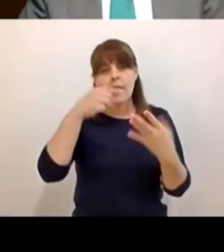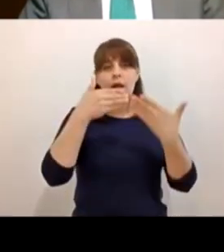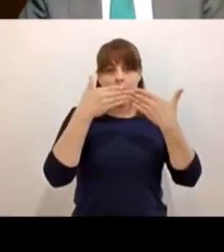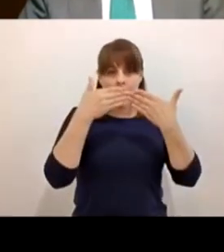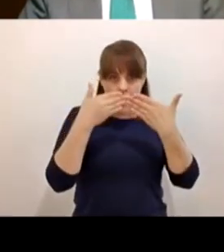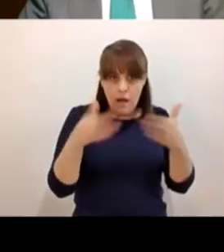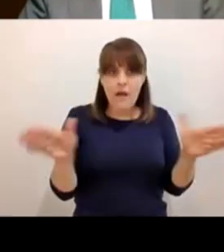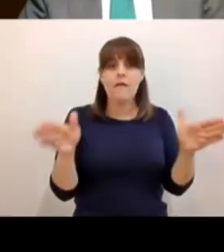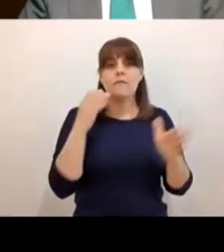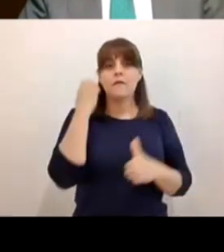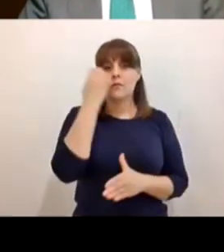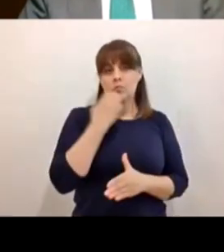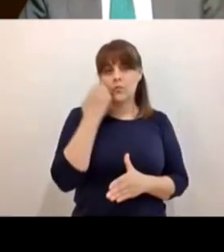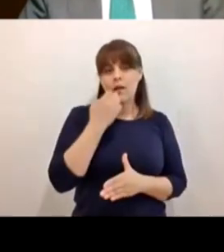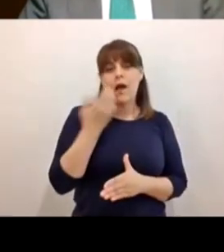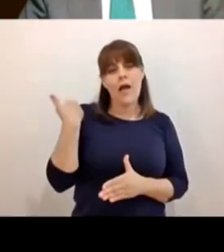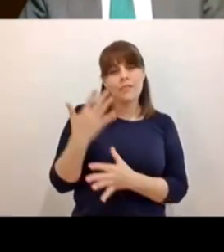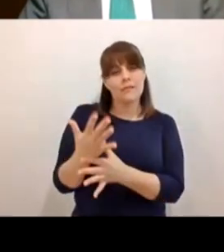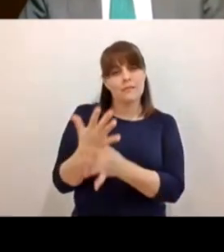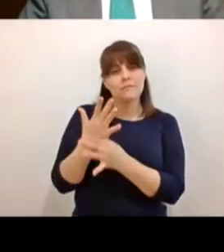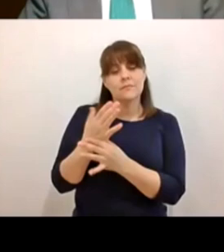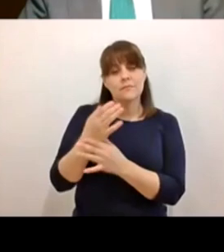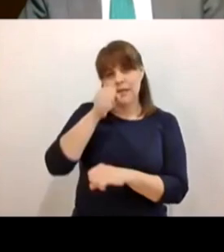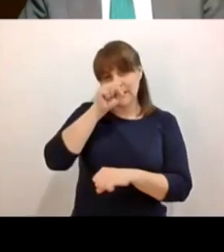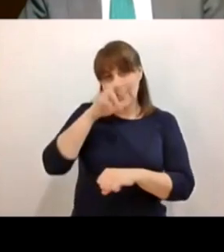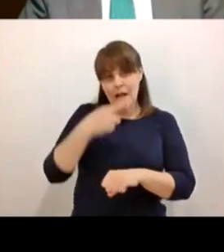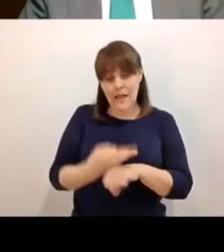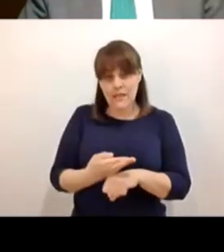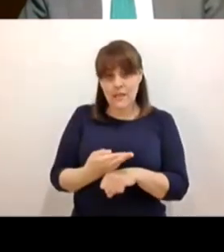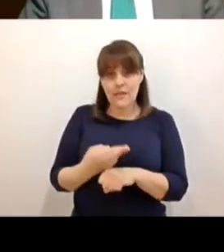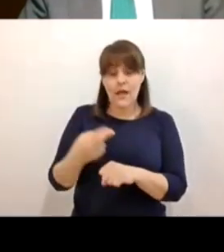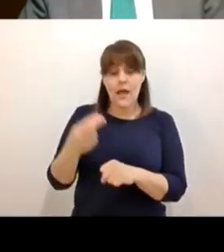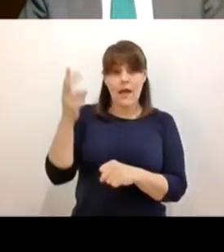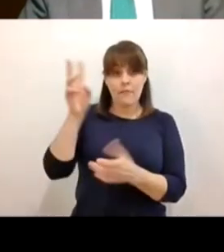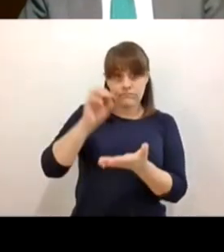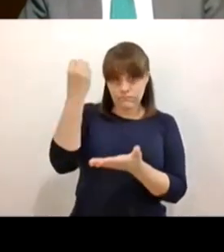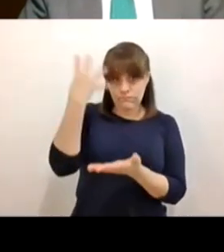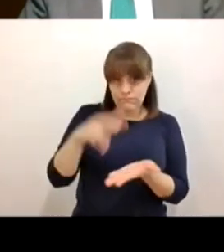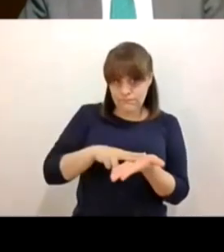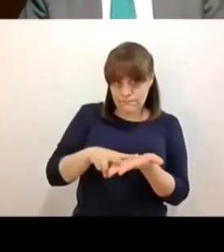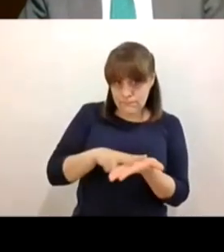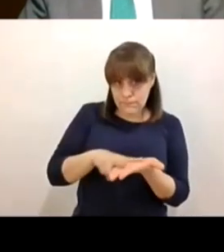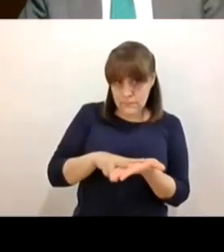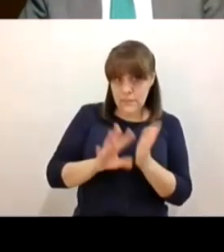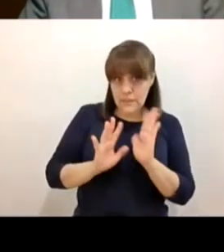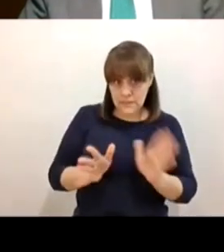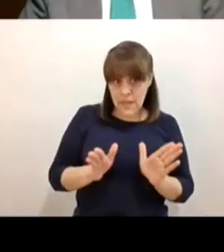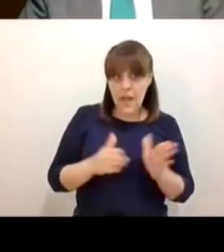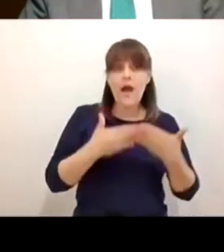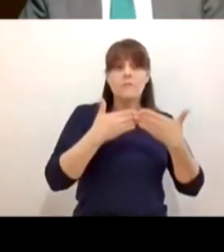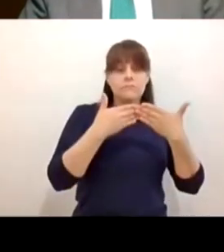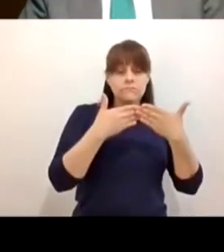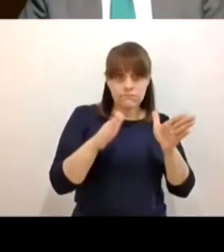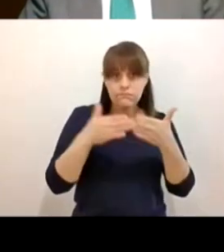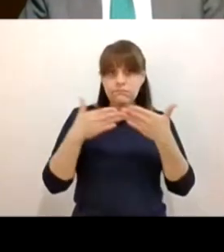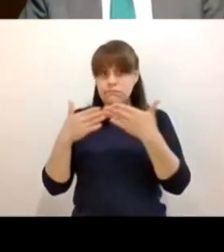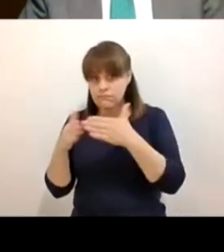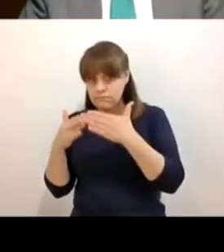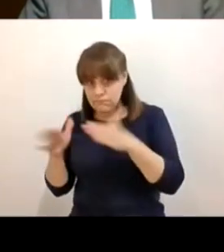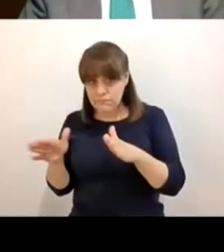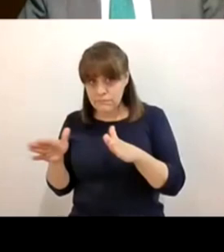estas escuelas como bien dice el secretario hasta que haya el semáforo verde es que tendremos que salir con mucho menos miedo